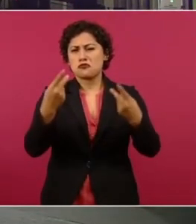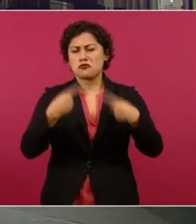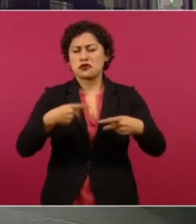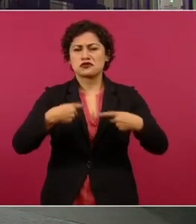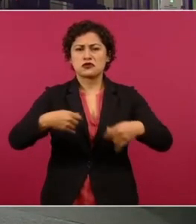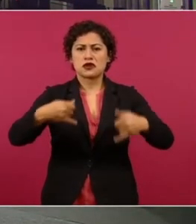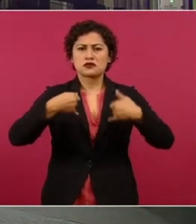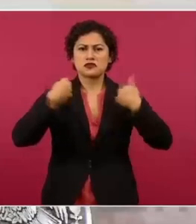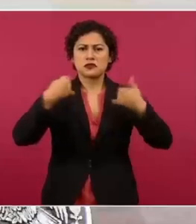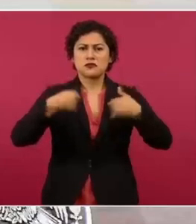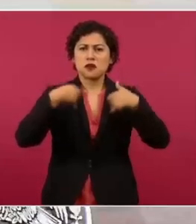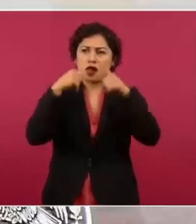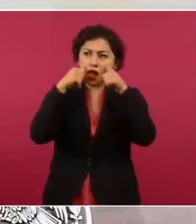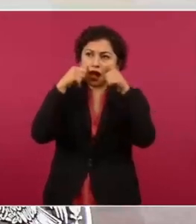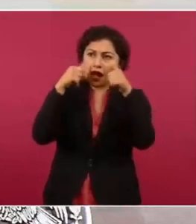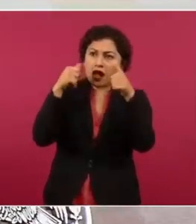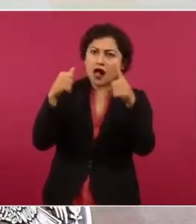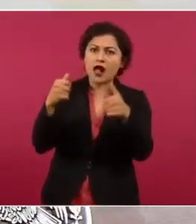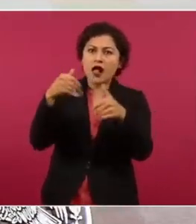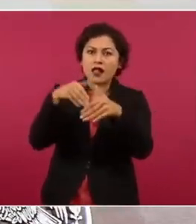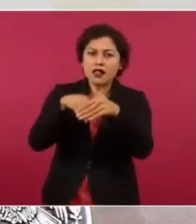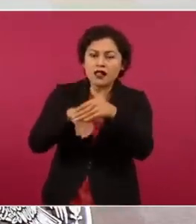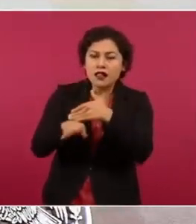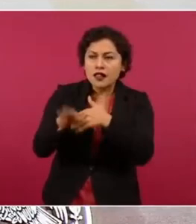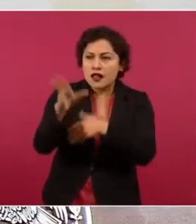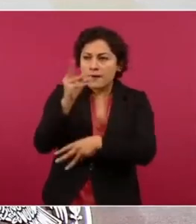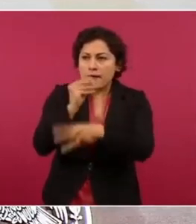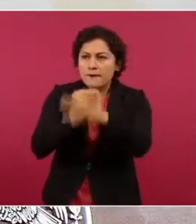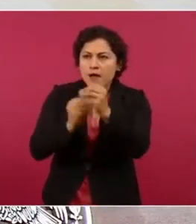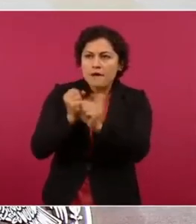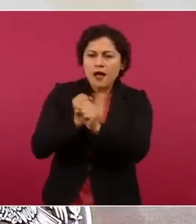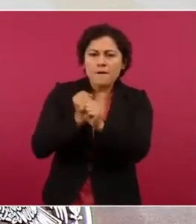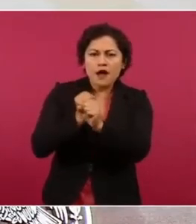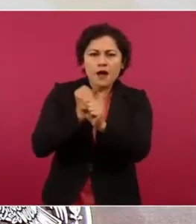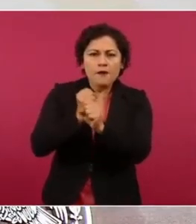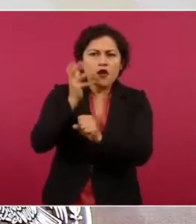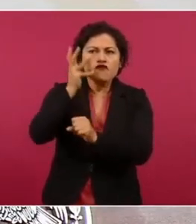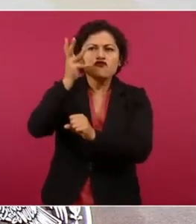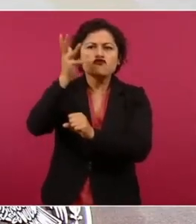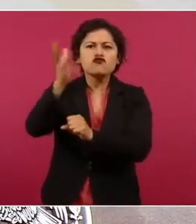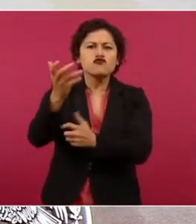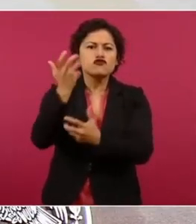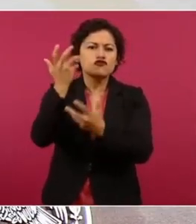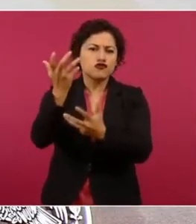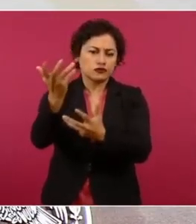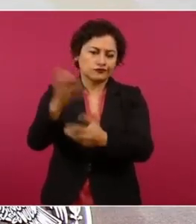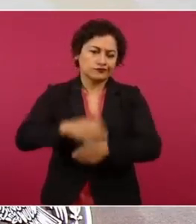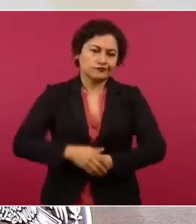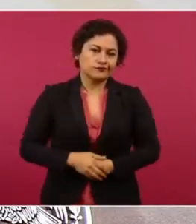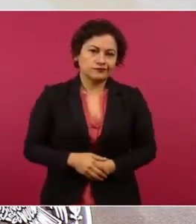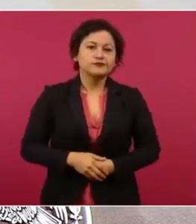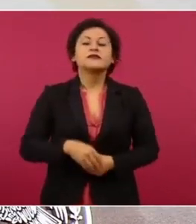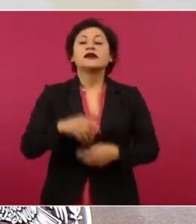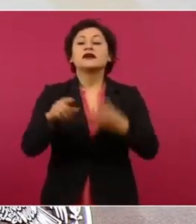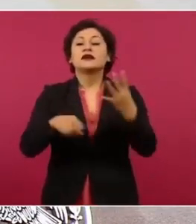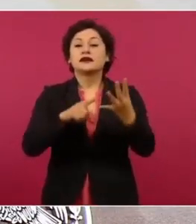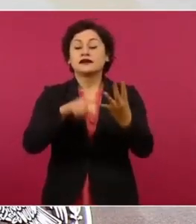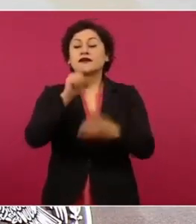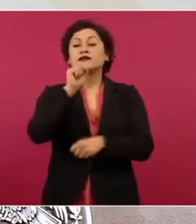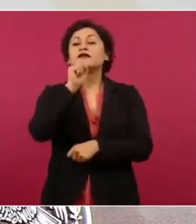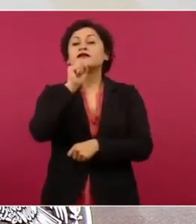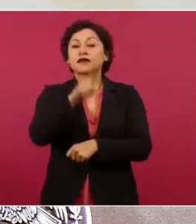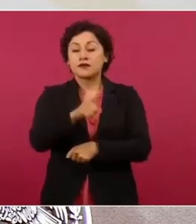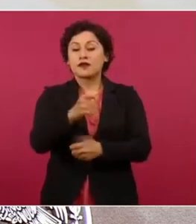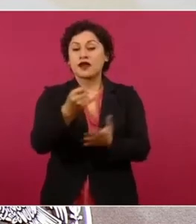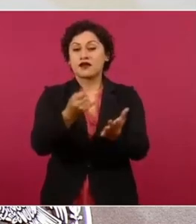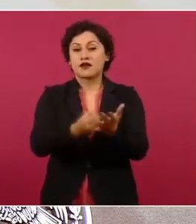instituciones su futuro y sus esperanzas. Cuarto, por los amplios indicios de defraudación